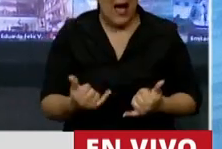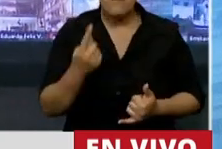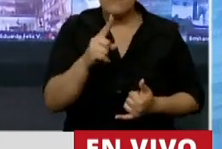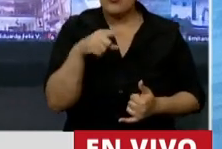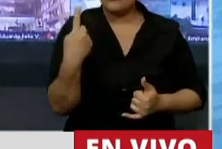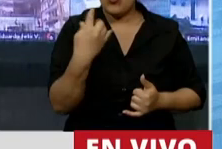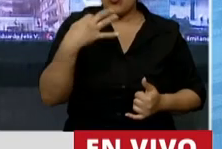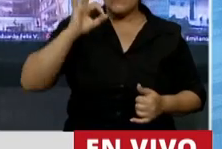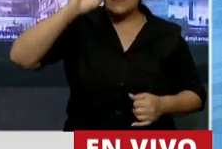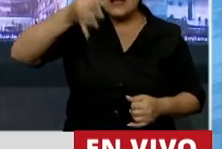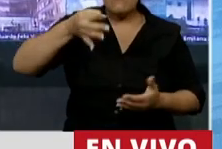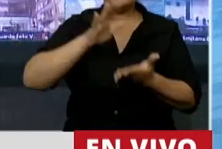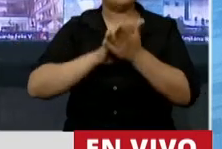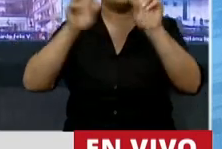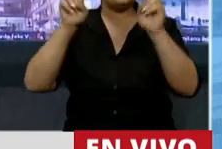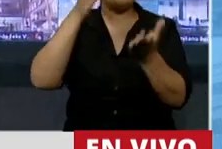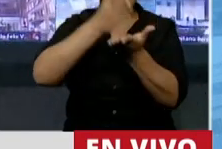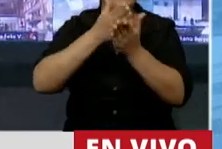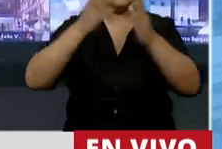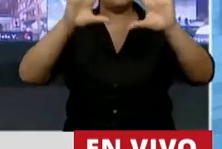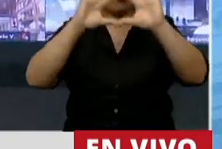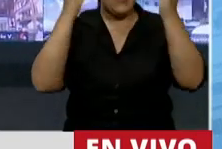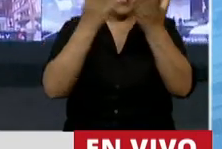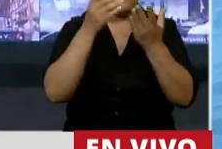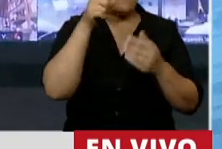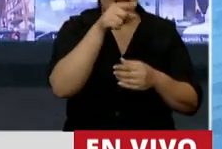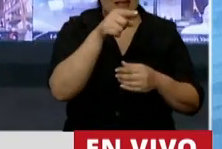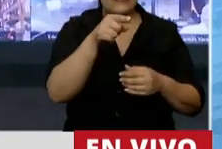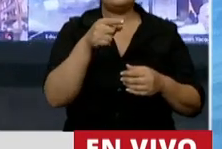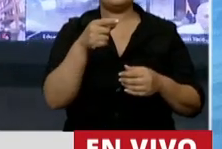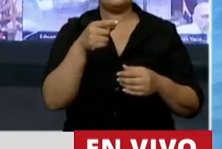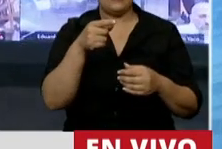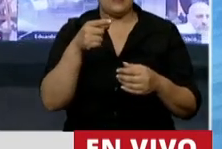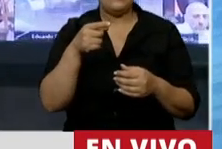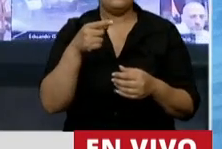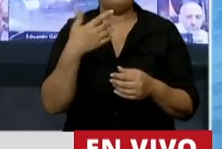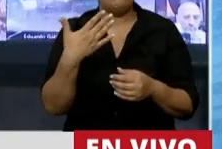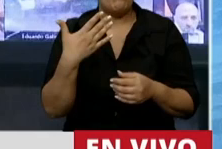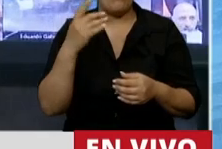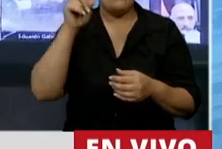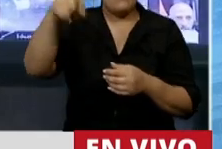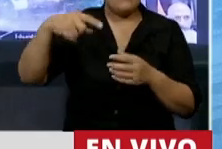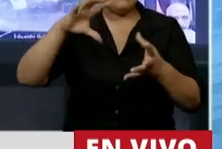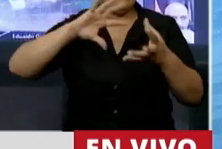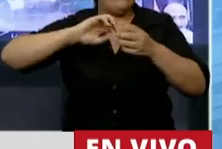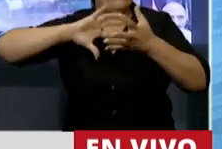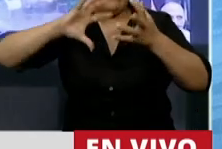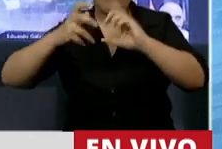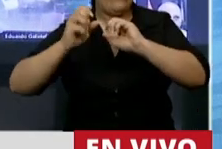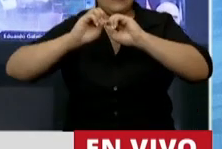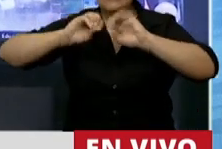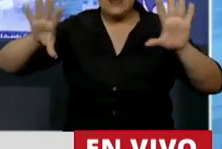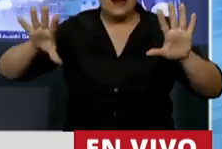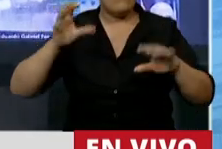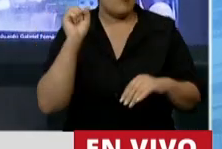ambiental nace a la postre de catástrofes terribles, de catástrofes que